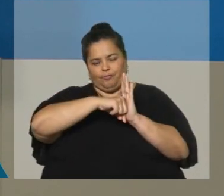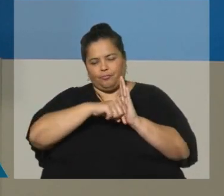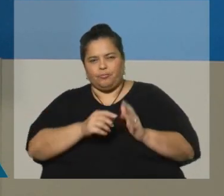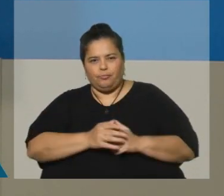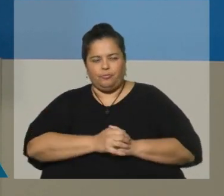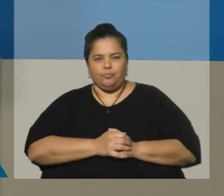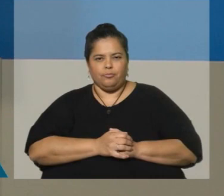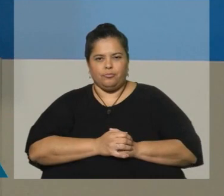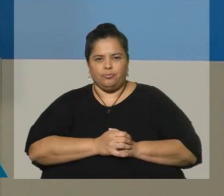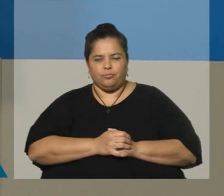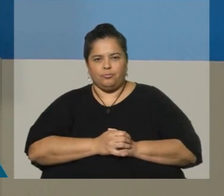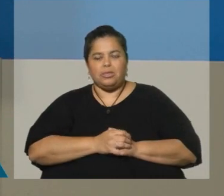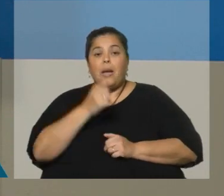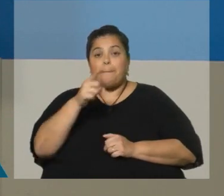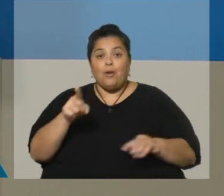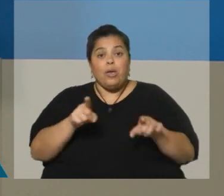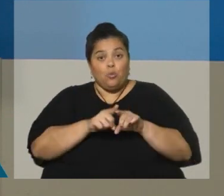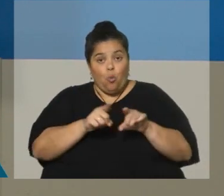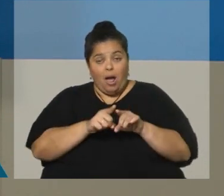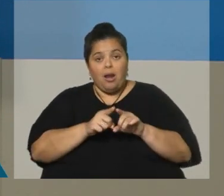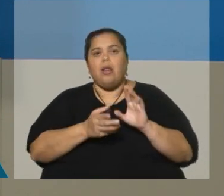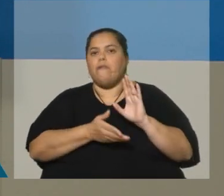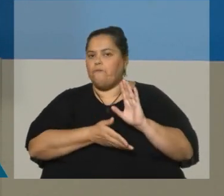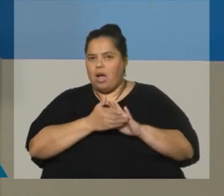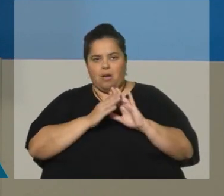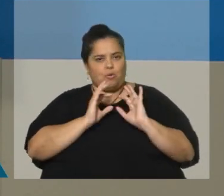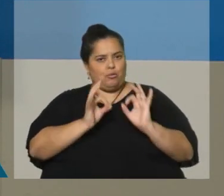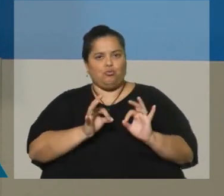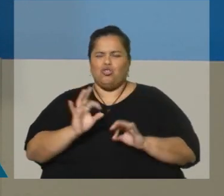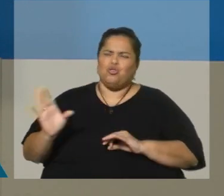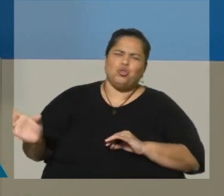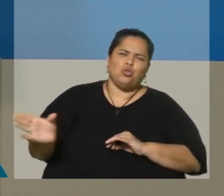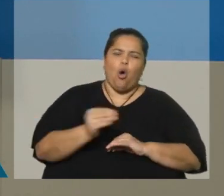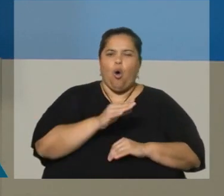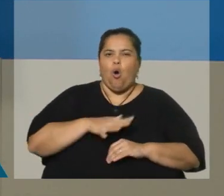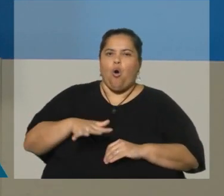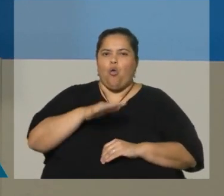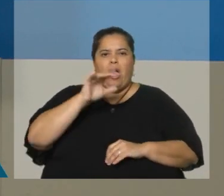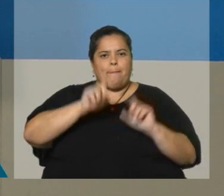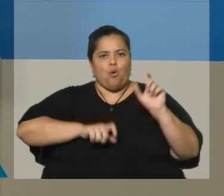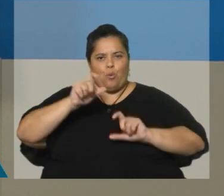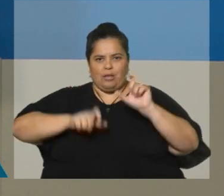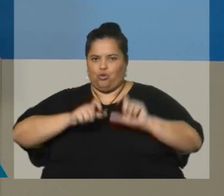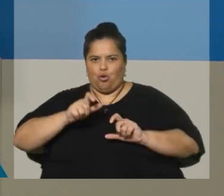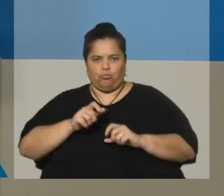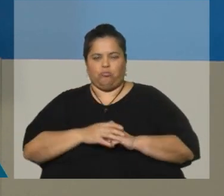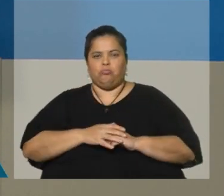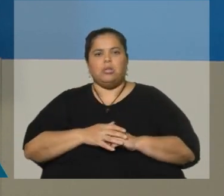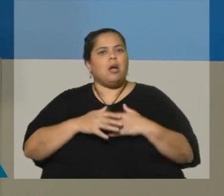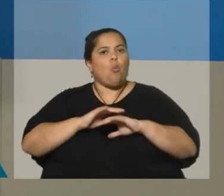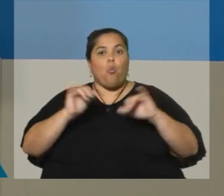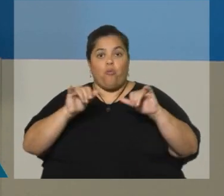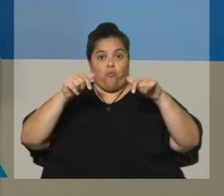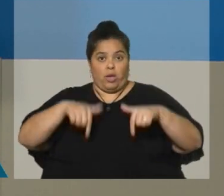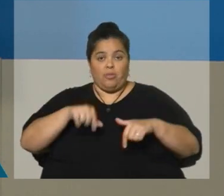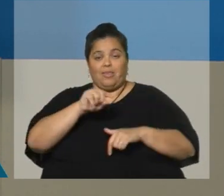bueno, de todas formas, hay que resaltar que nosotros vamos a llegar a toda la población. Allí lo que haremos es, básicamente, cubrir todas estas